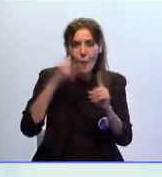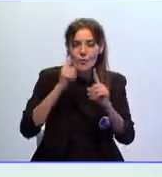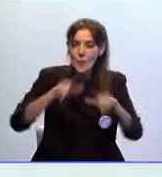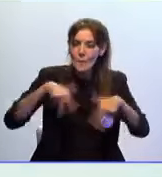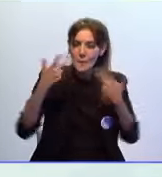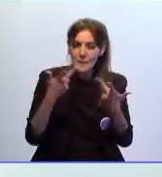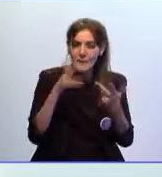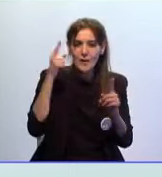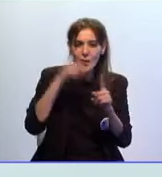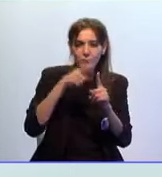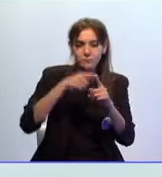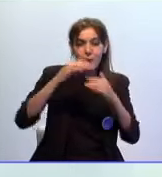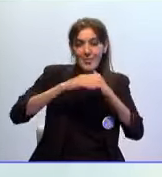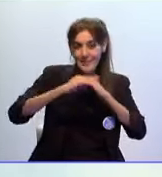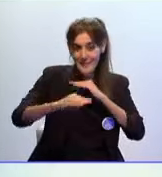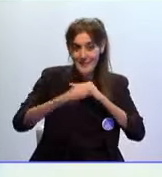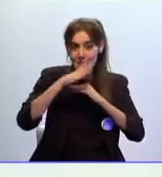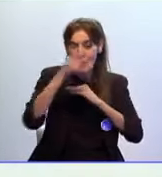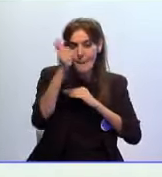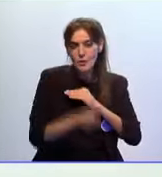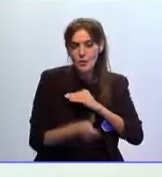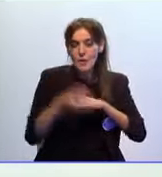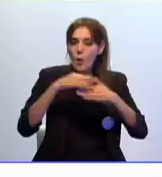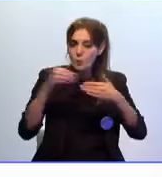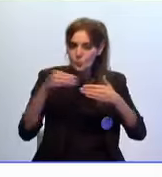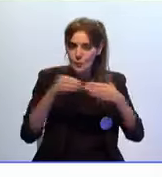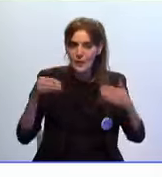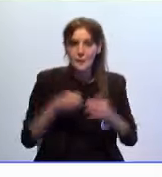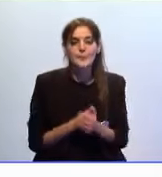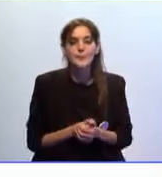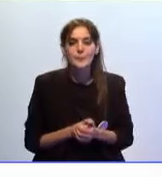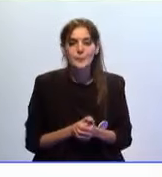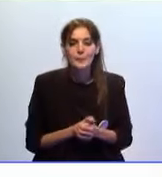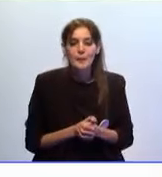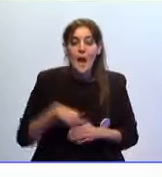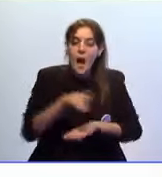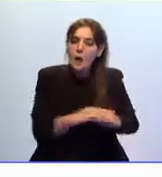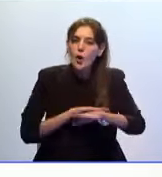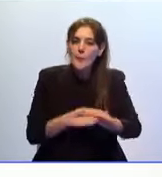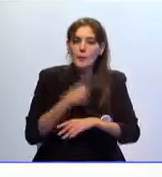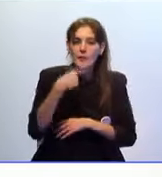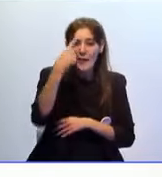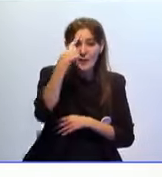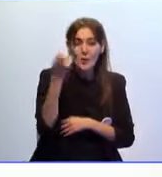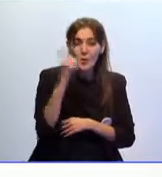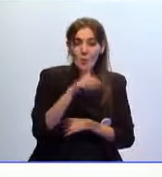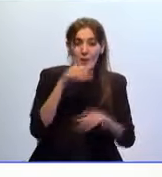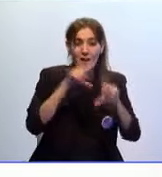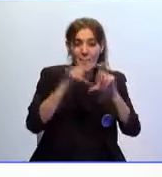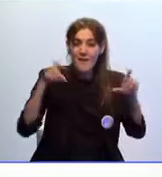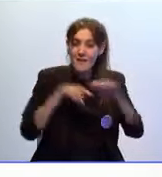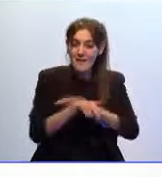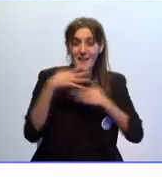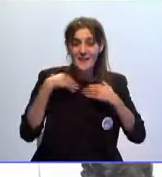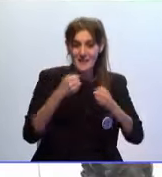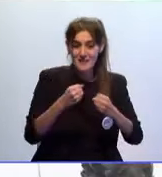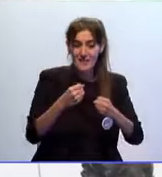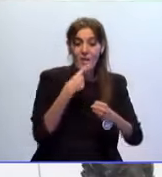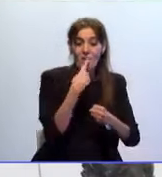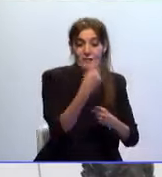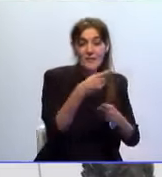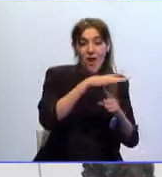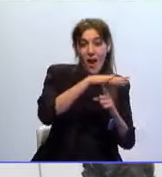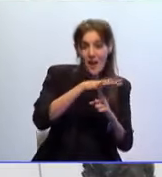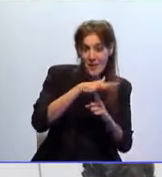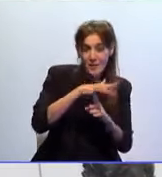lograr la necesaria estabilidad clínica de la paciente. El Ejecutivo también recuerda lo que Ingesa ya afirmó en su día que el